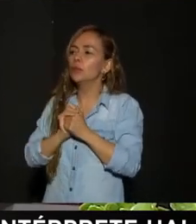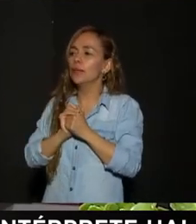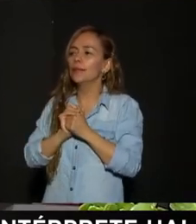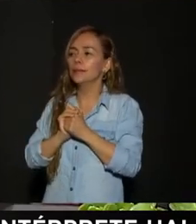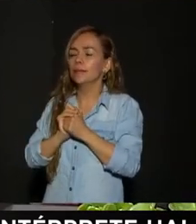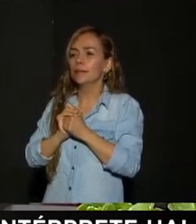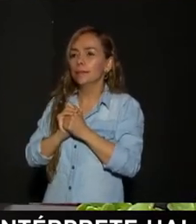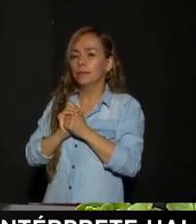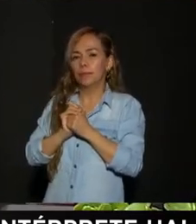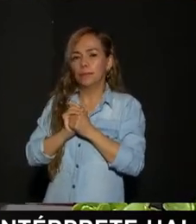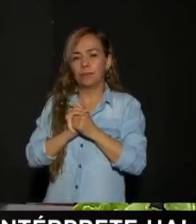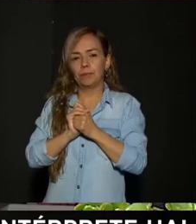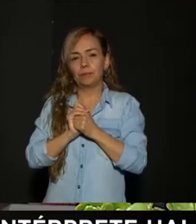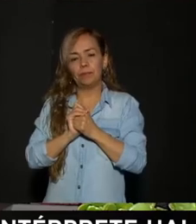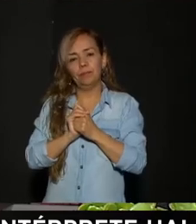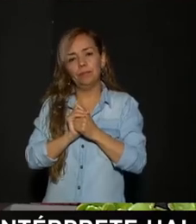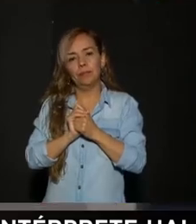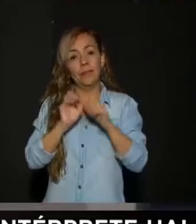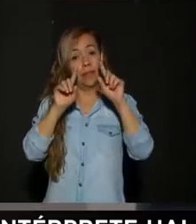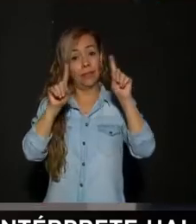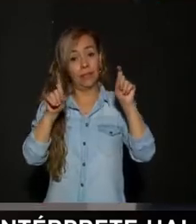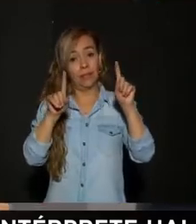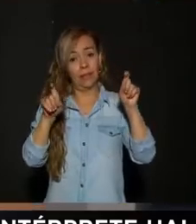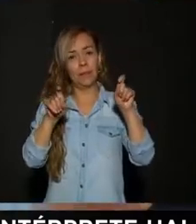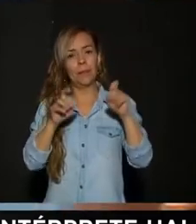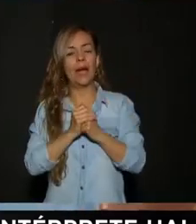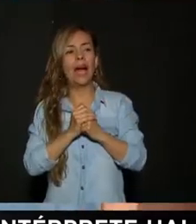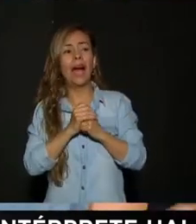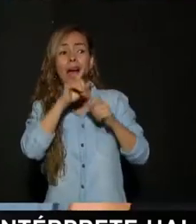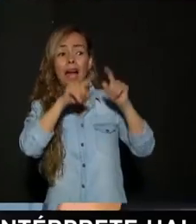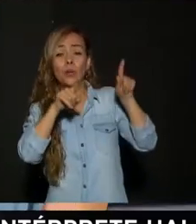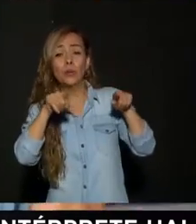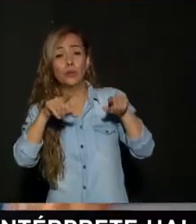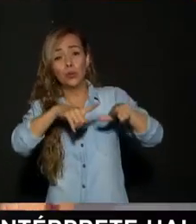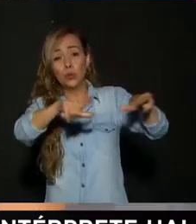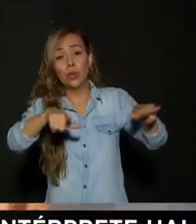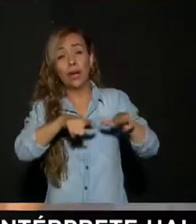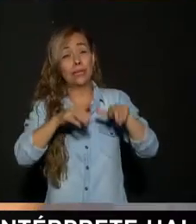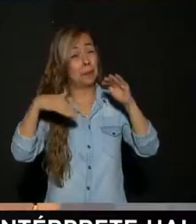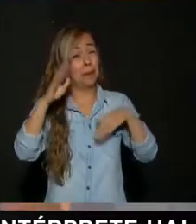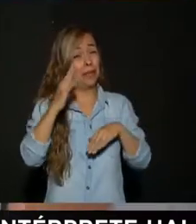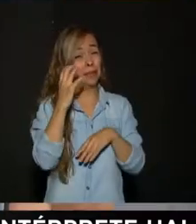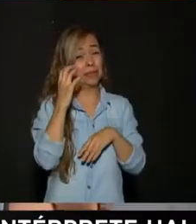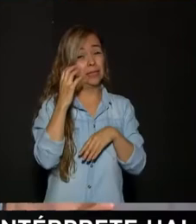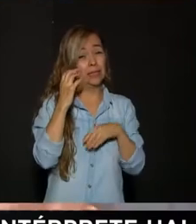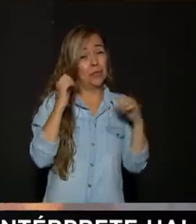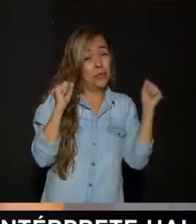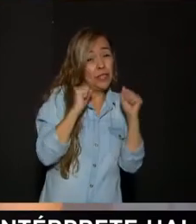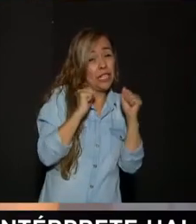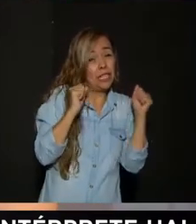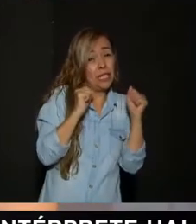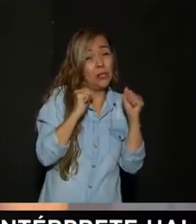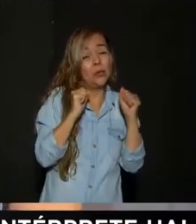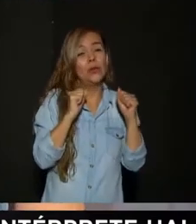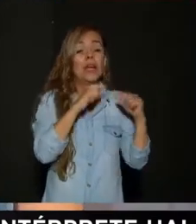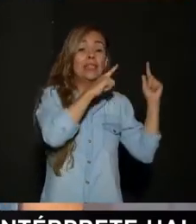resto En temas Por ejemplo Hay zonas Que hace más calor Zonas que hace más frío ¿Cierto? Por ejemplo En Santa Elena Mucho más